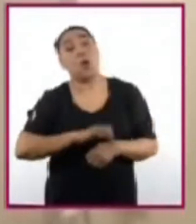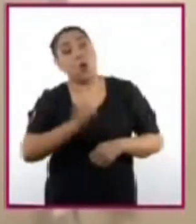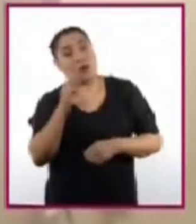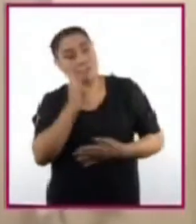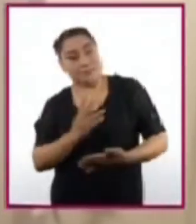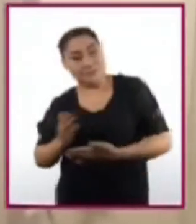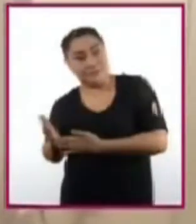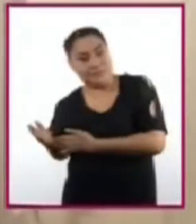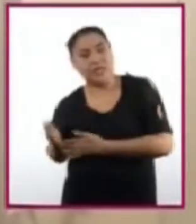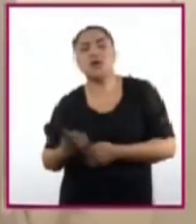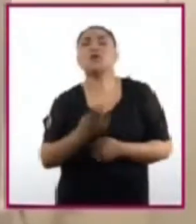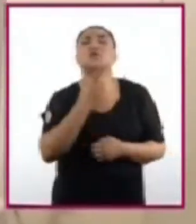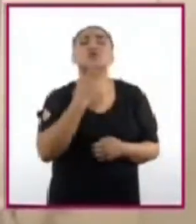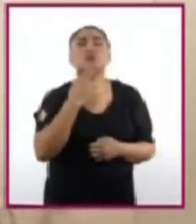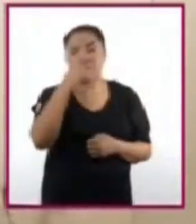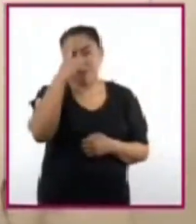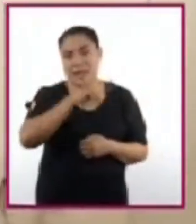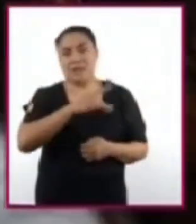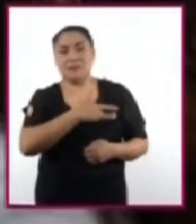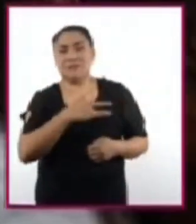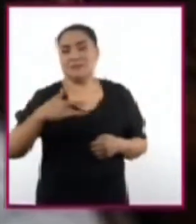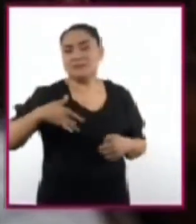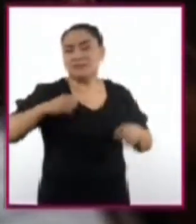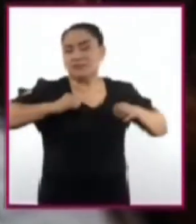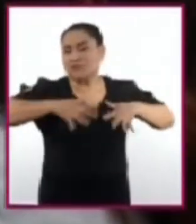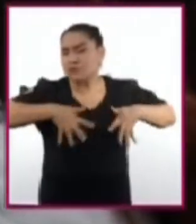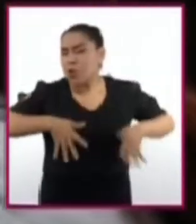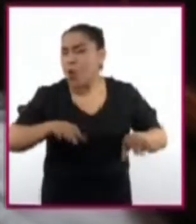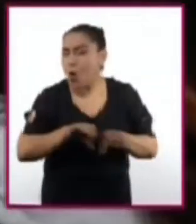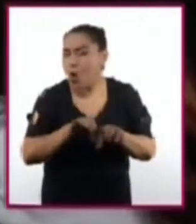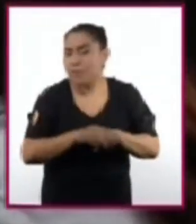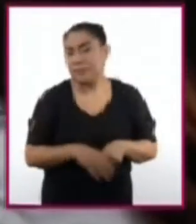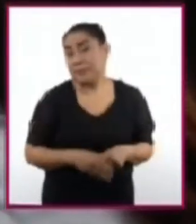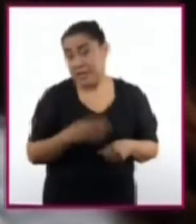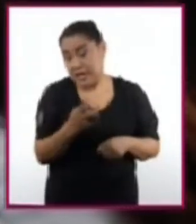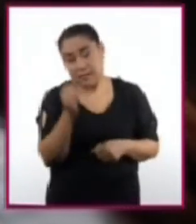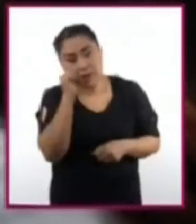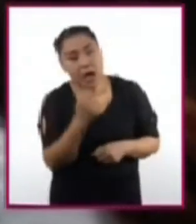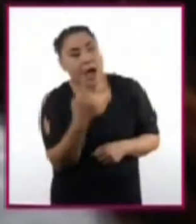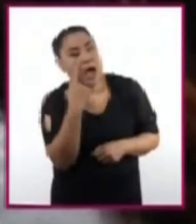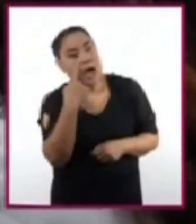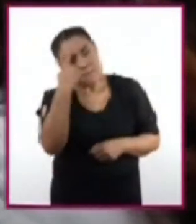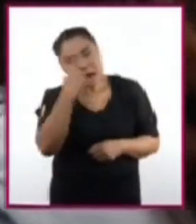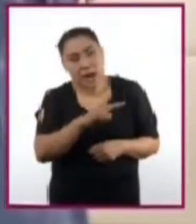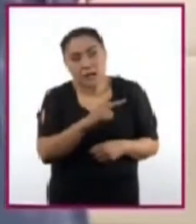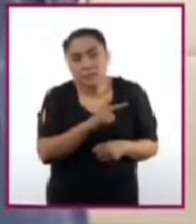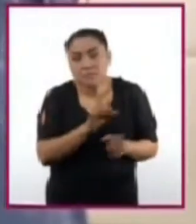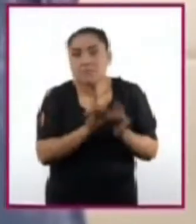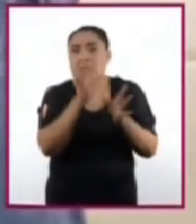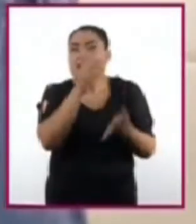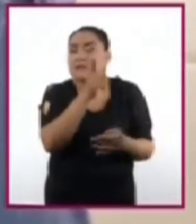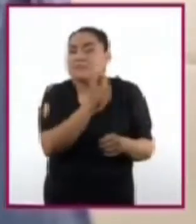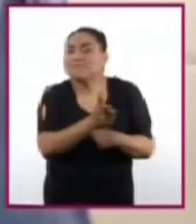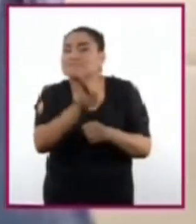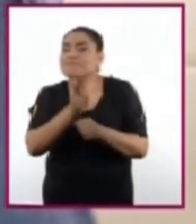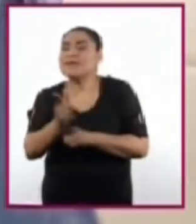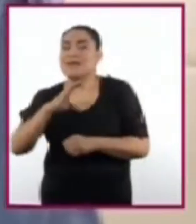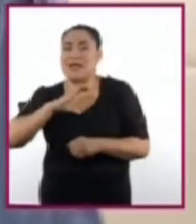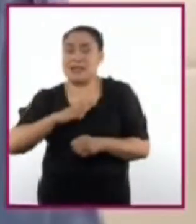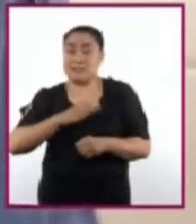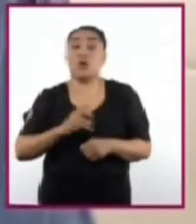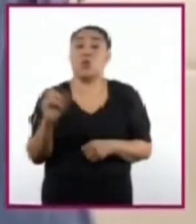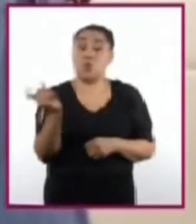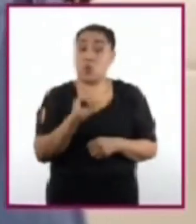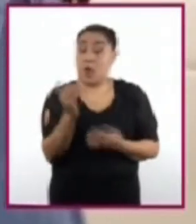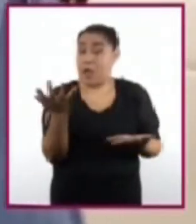visualizar los tejidos de la glándula mamaria. Esta es una técnica muy empleada en la detección del cáncer. Para tomar una mastografía se